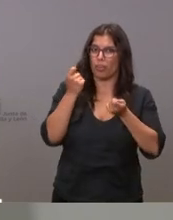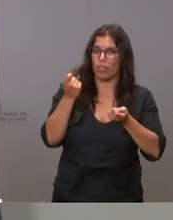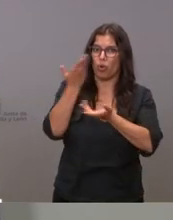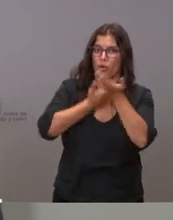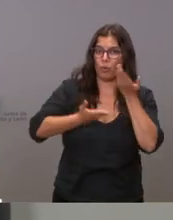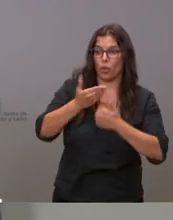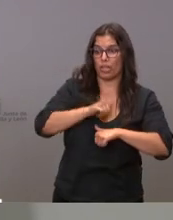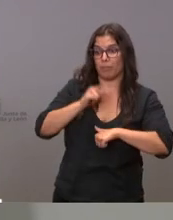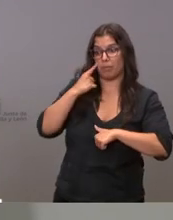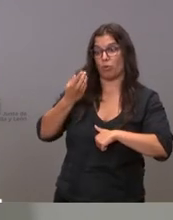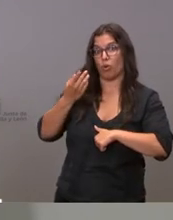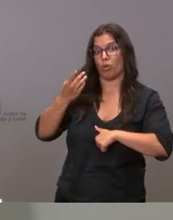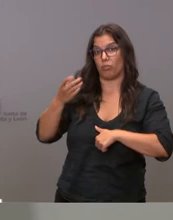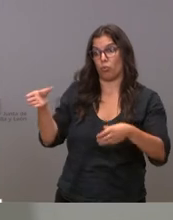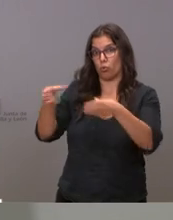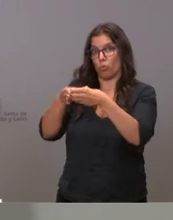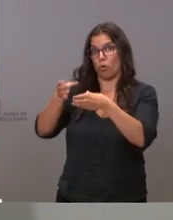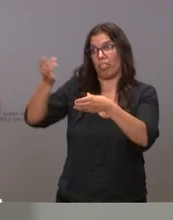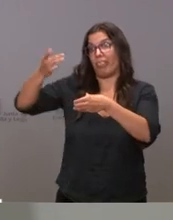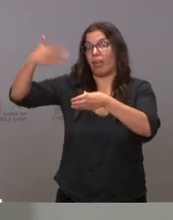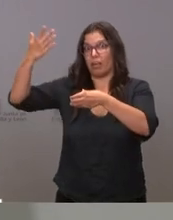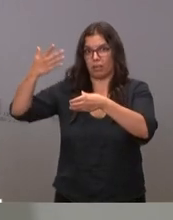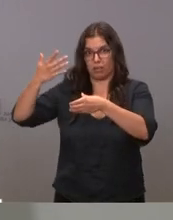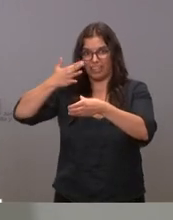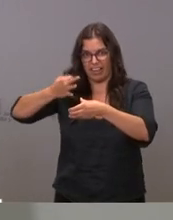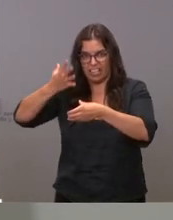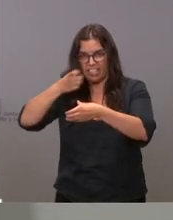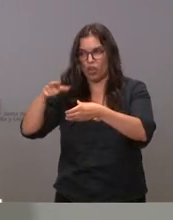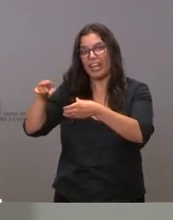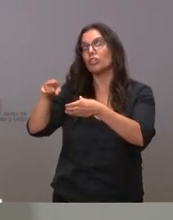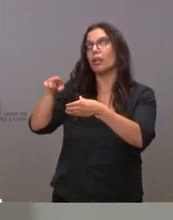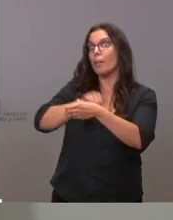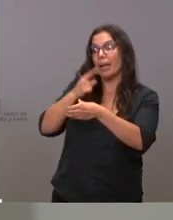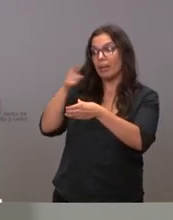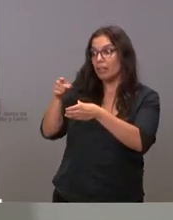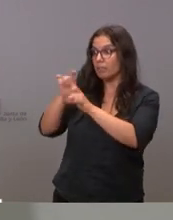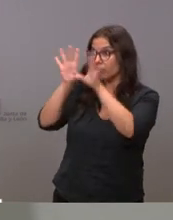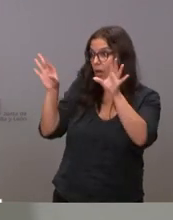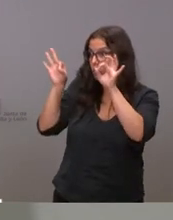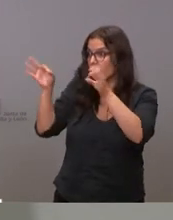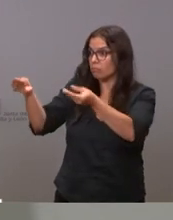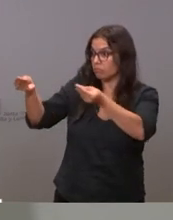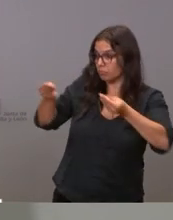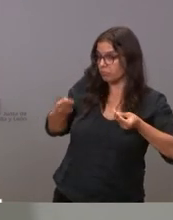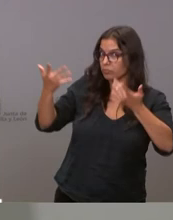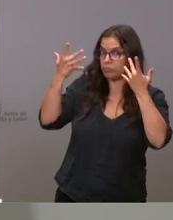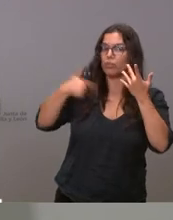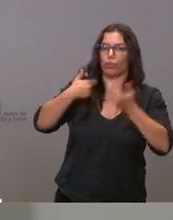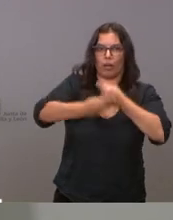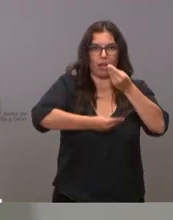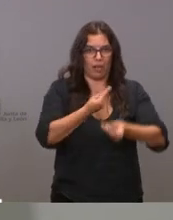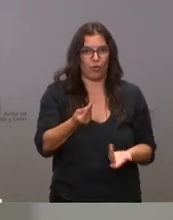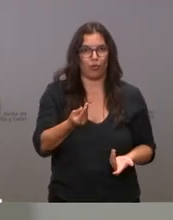esa comisión de no sé qué que es la ponencia de alertas se defina porque claro si nosotros estábamos diciendo